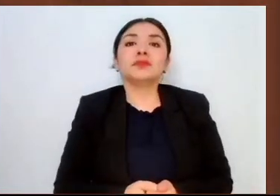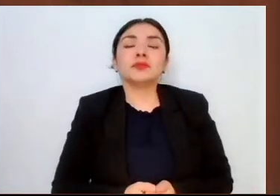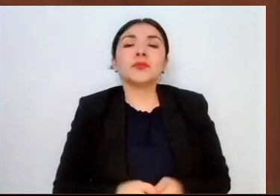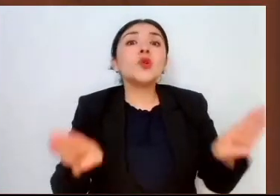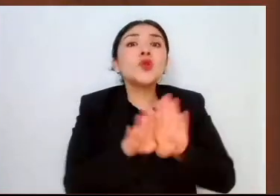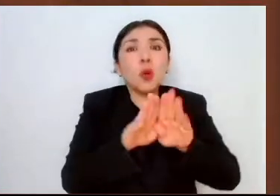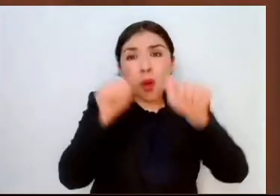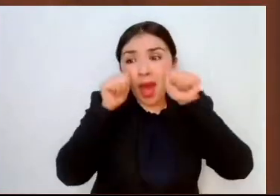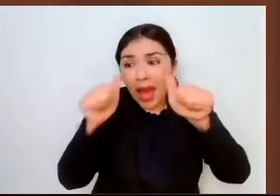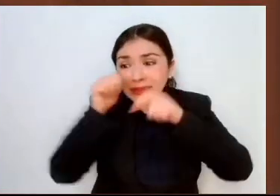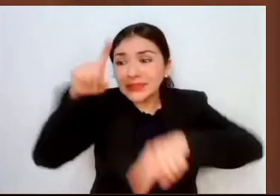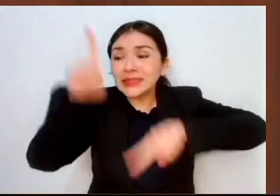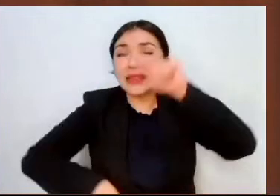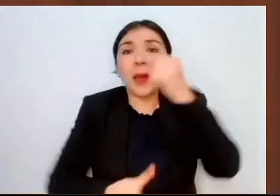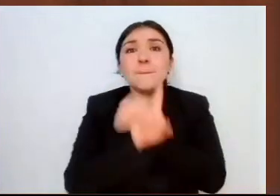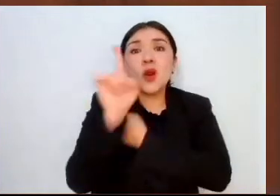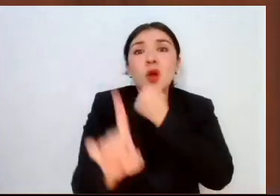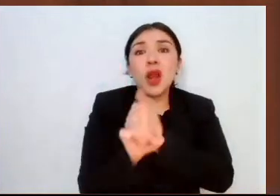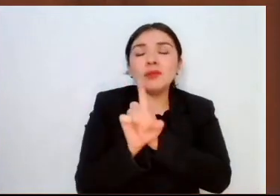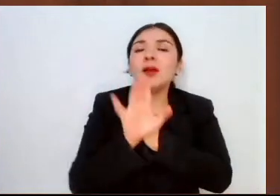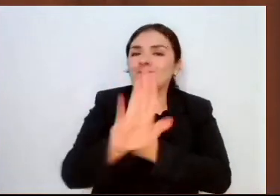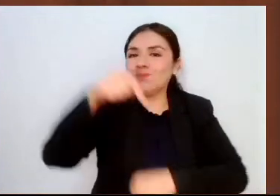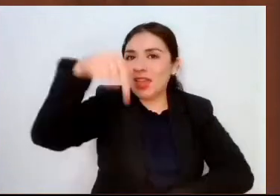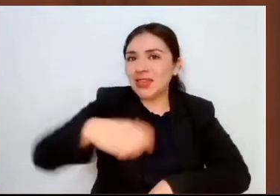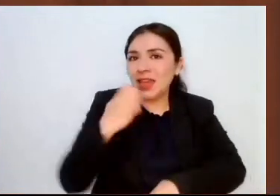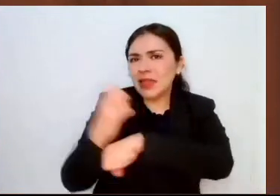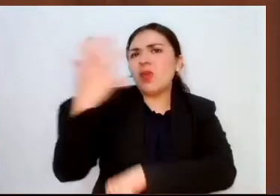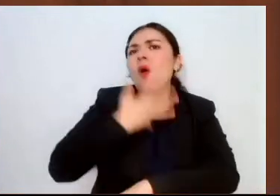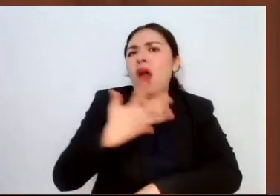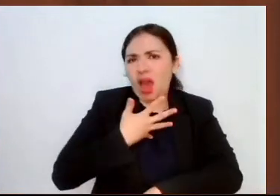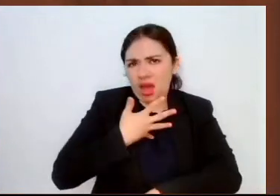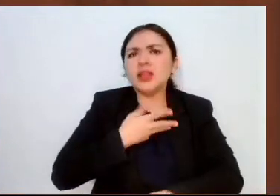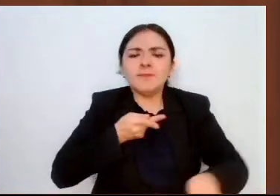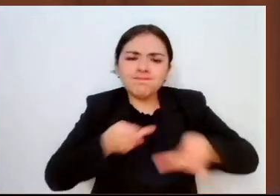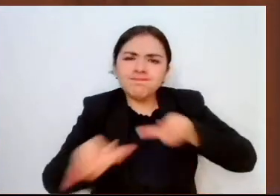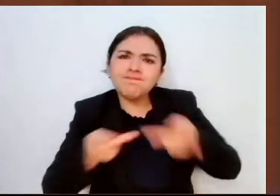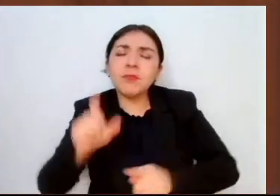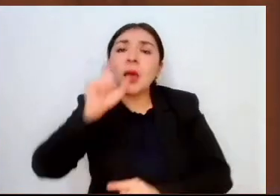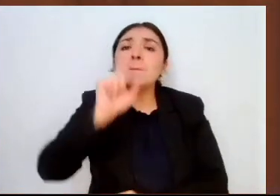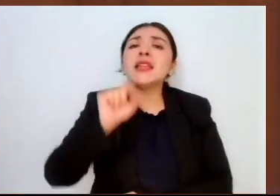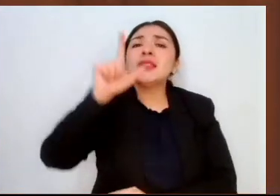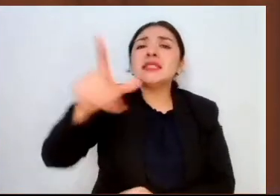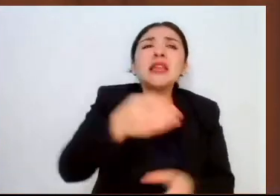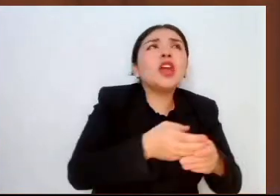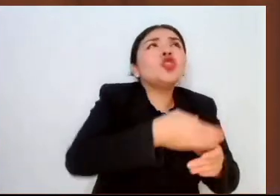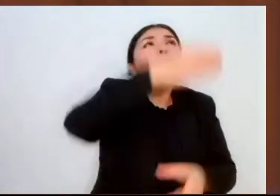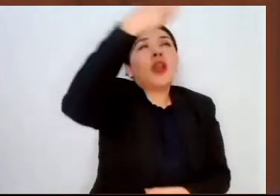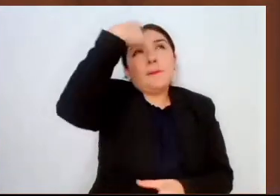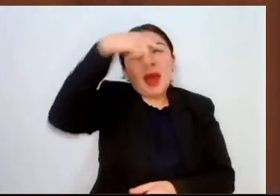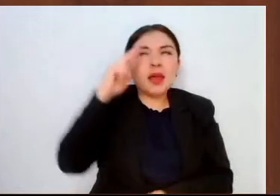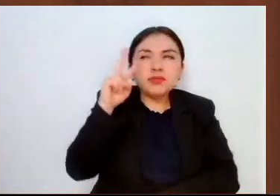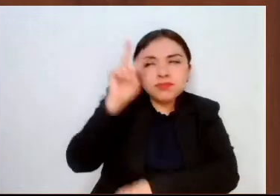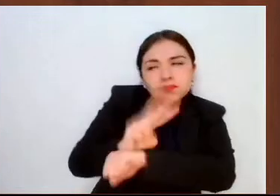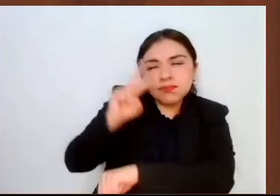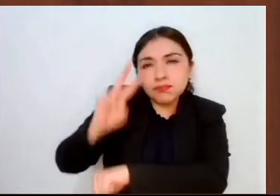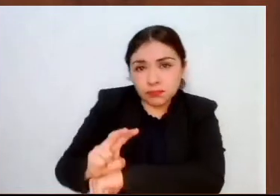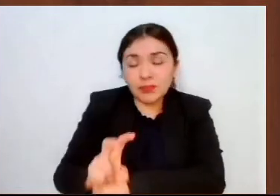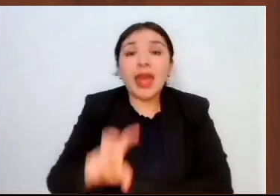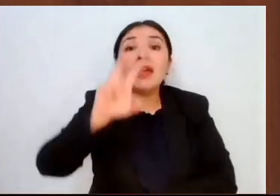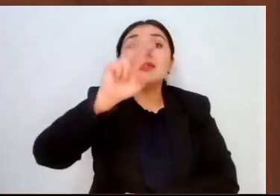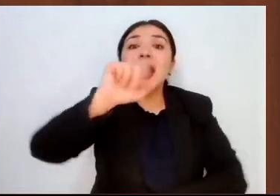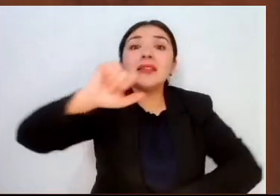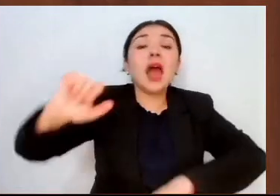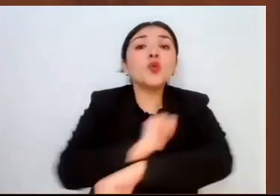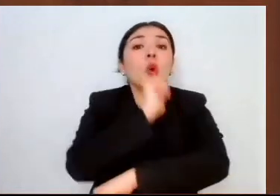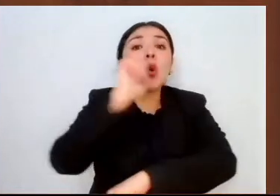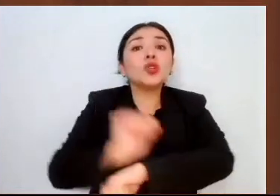problemática, la entidad cuenta con una infraestructura de 27 torres de observación, 30 vehículos equipados